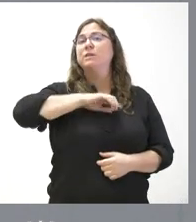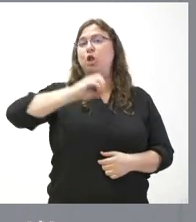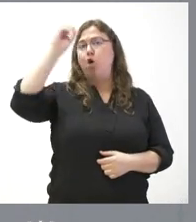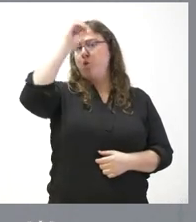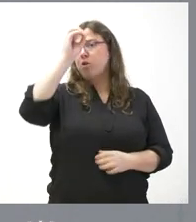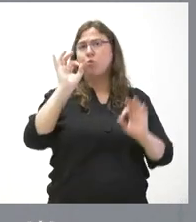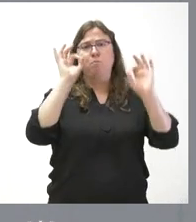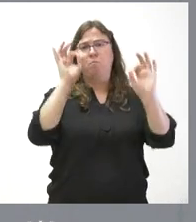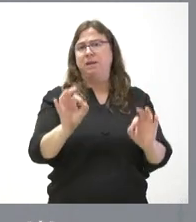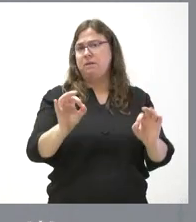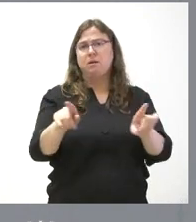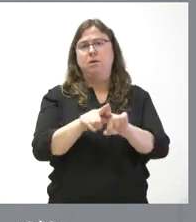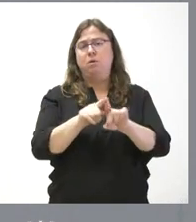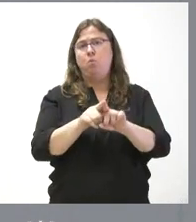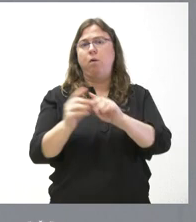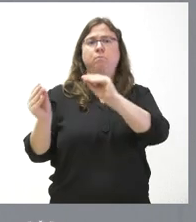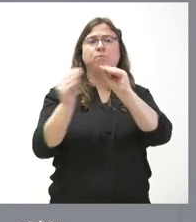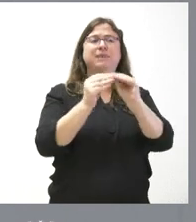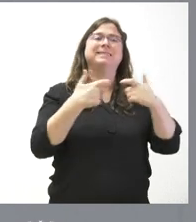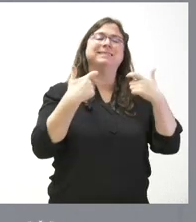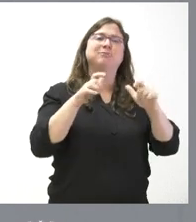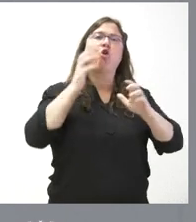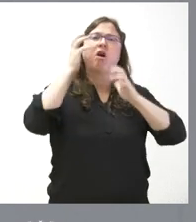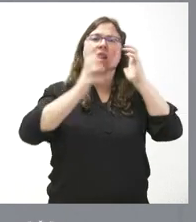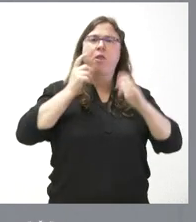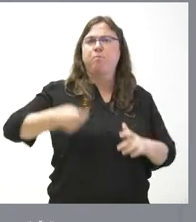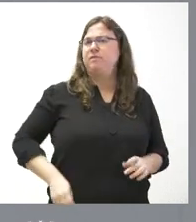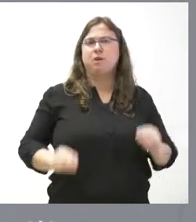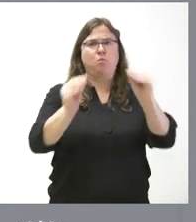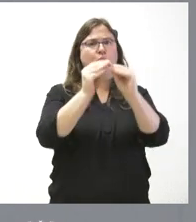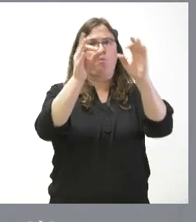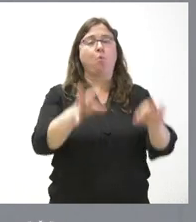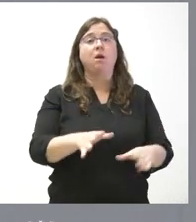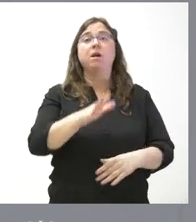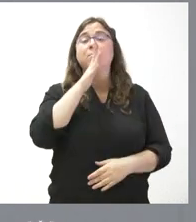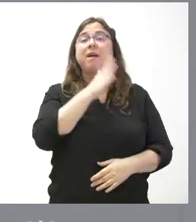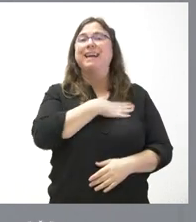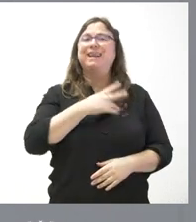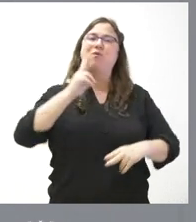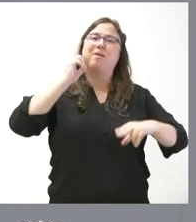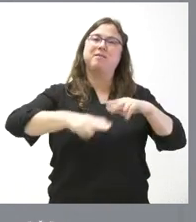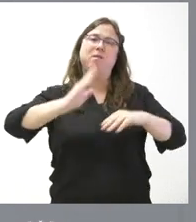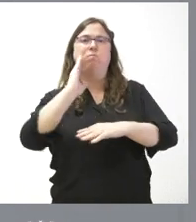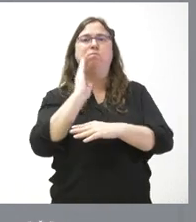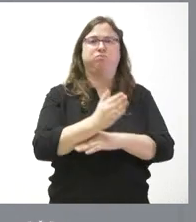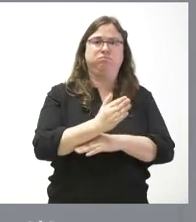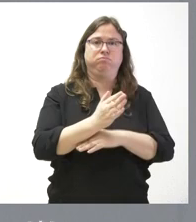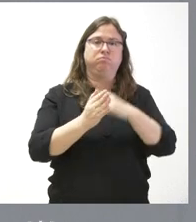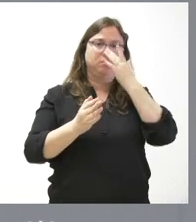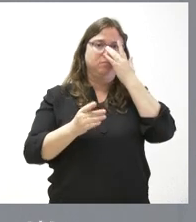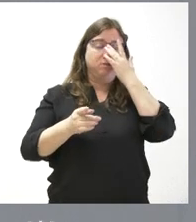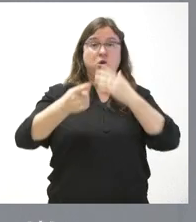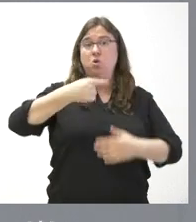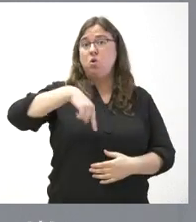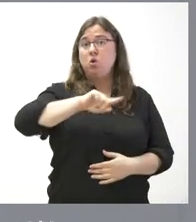orden es la misma que tienen los sectores ganaderos de nuestra comunidad y por tanto para evitar el perjuicio que se causa, nosotros